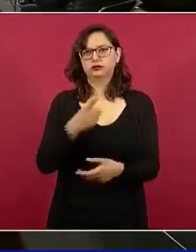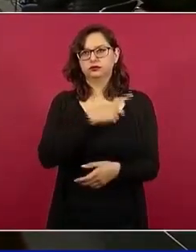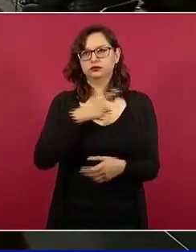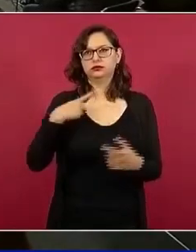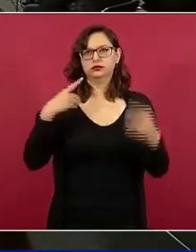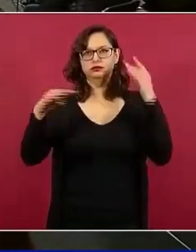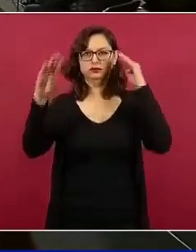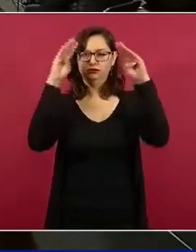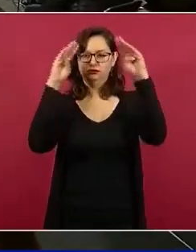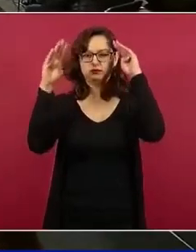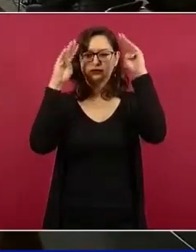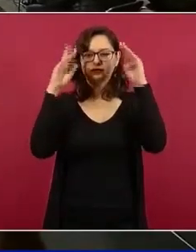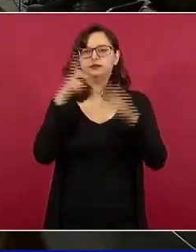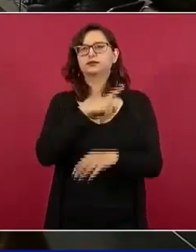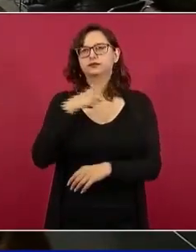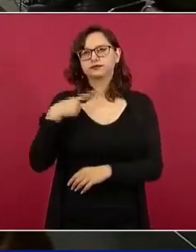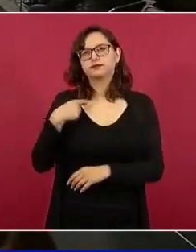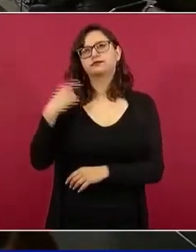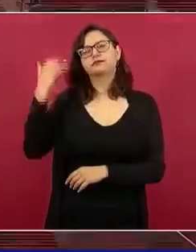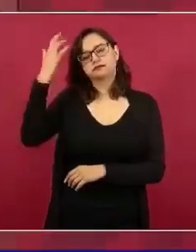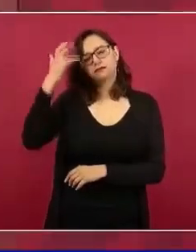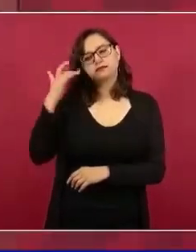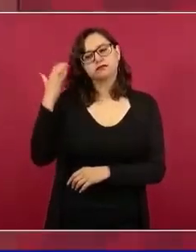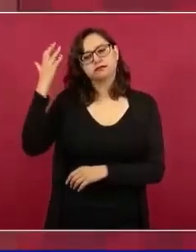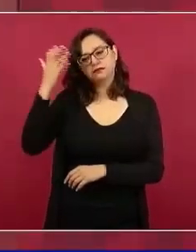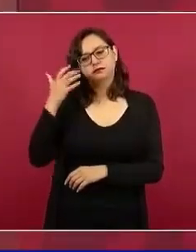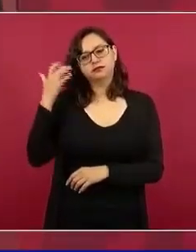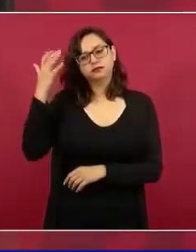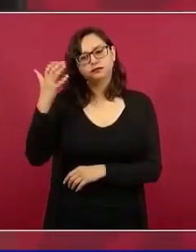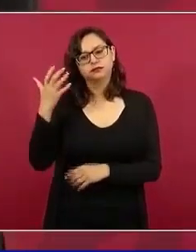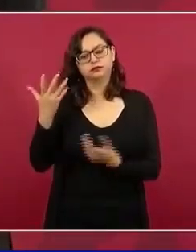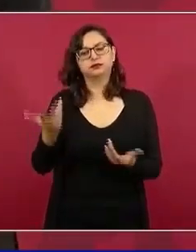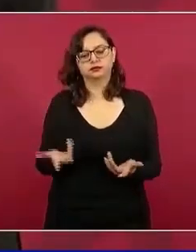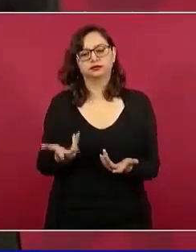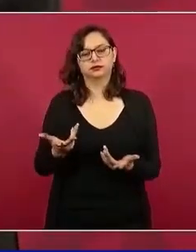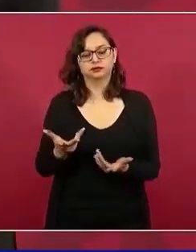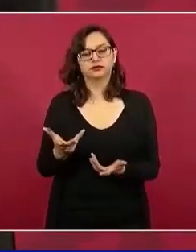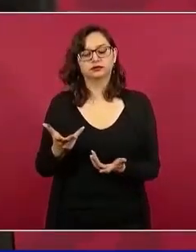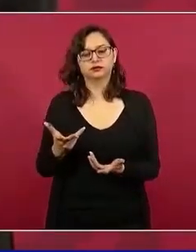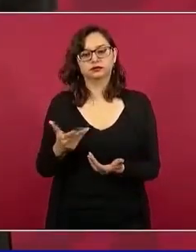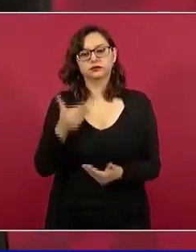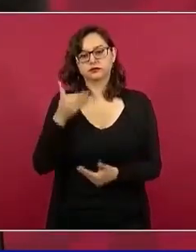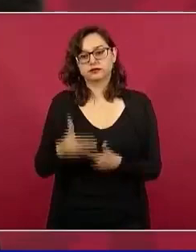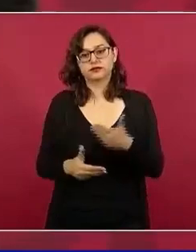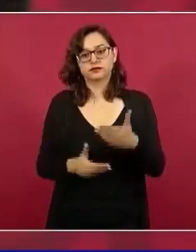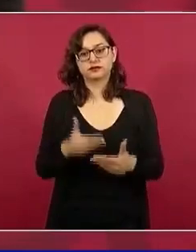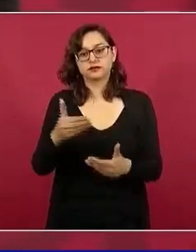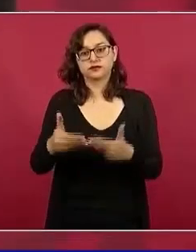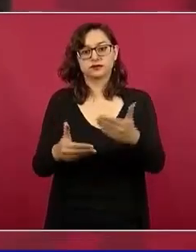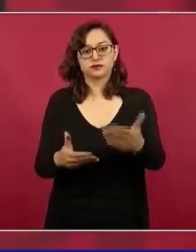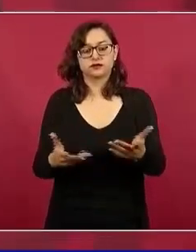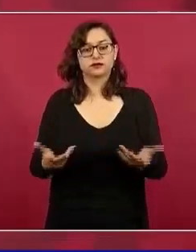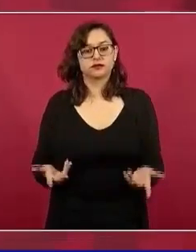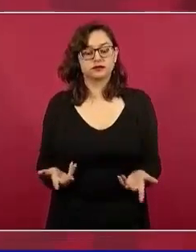para que de esa forma los 40 millones